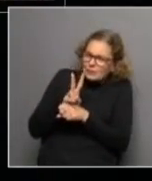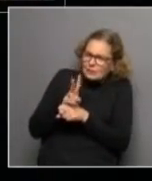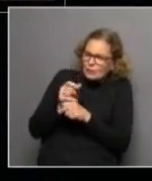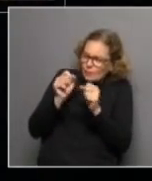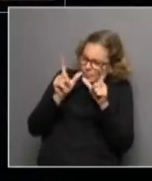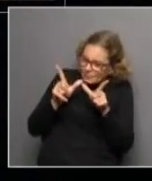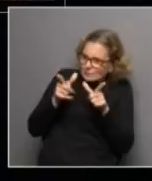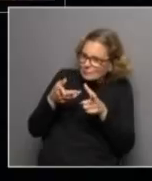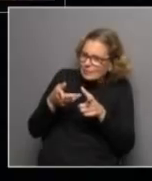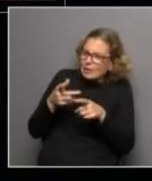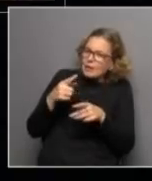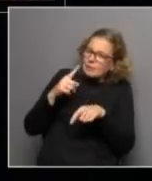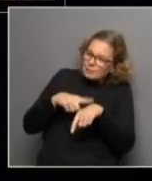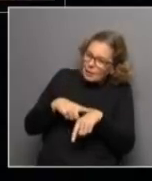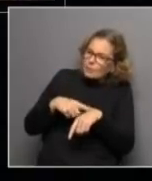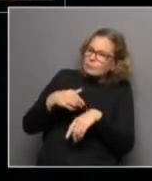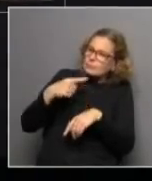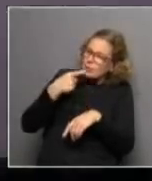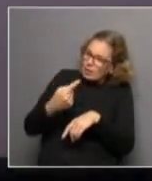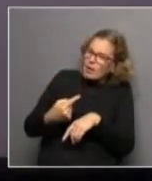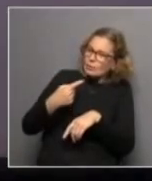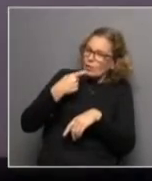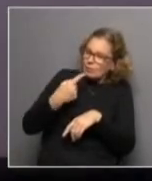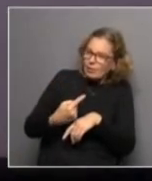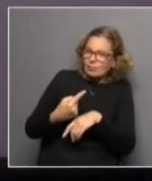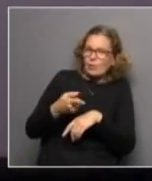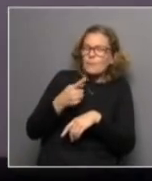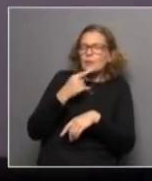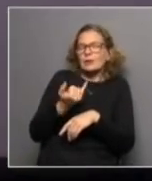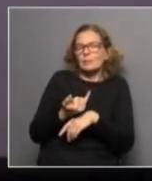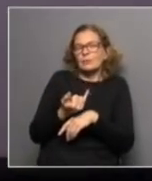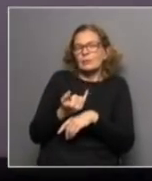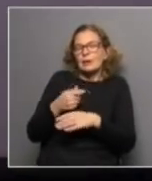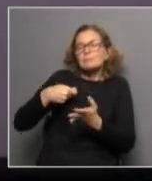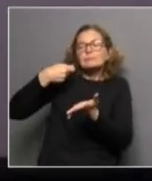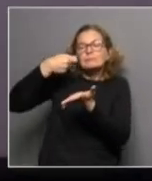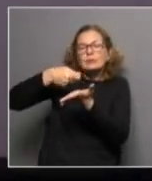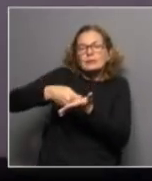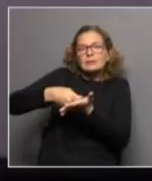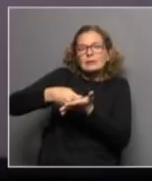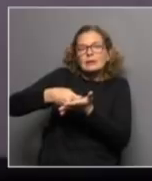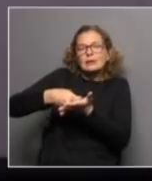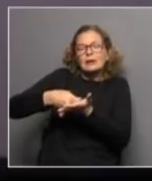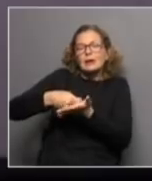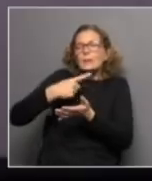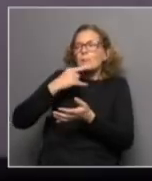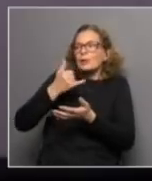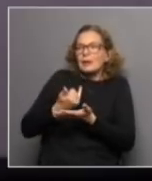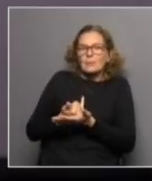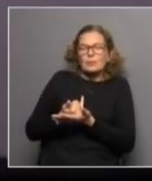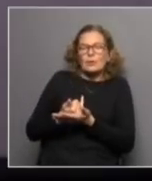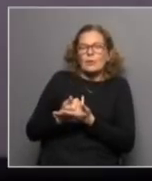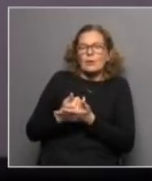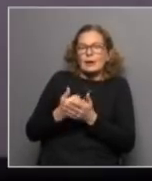lo que ya hace tiempo se viene diciendo de que hay que invertir en nutrición hay que invertir